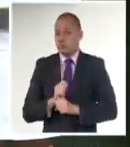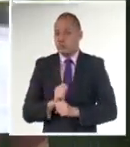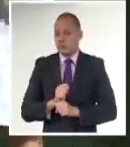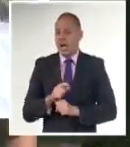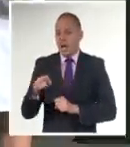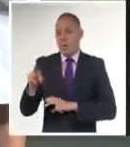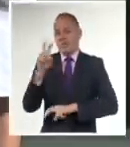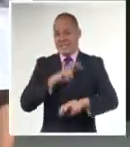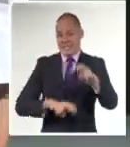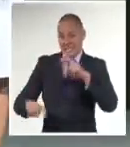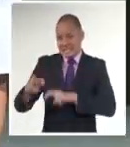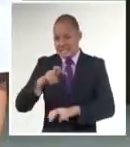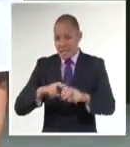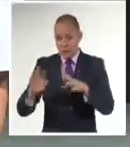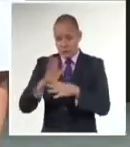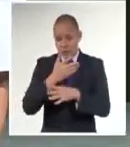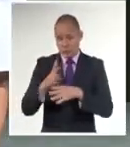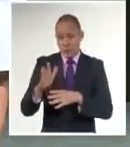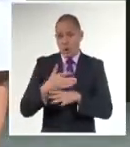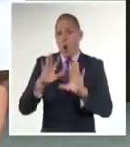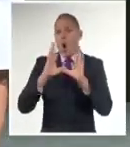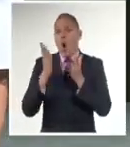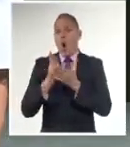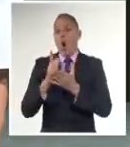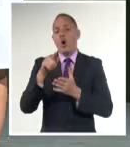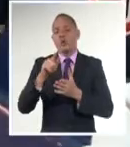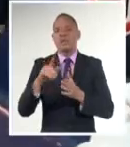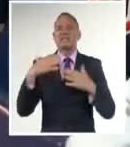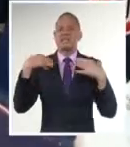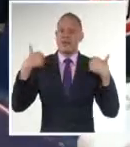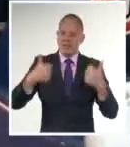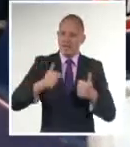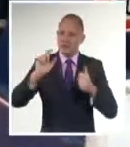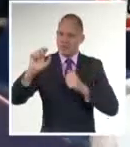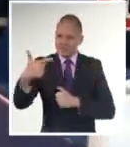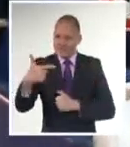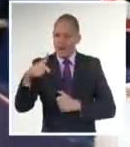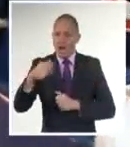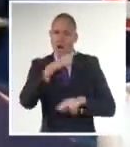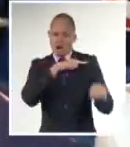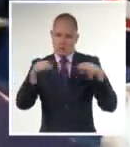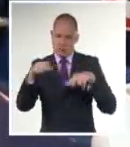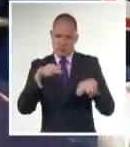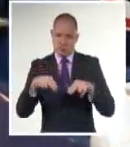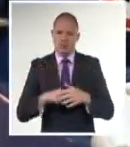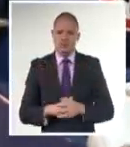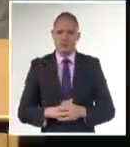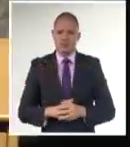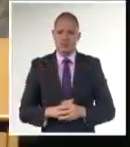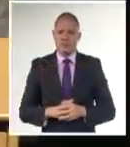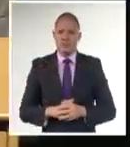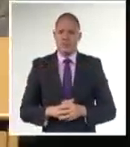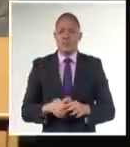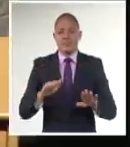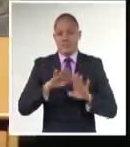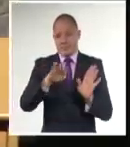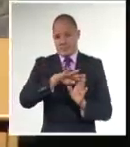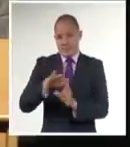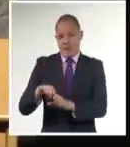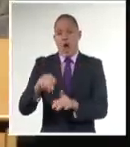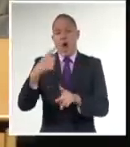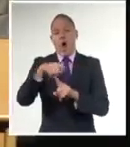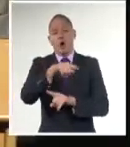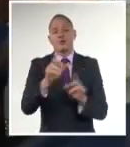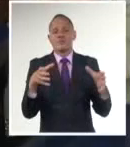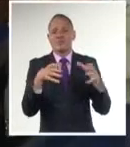Investigaciones, así como el de la Subdirección Administrativa. El secretario general del Sindicato